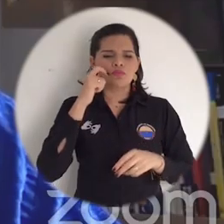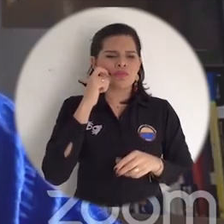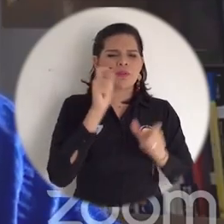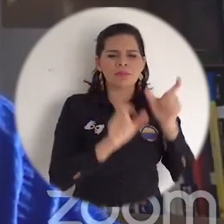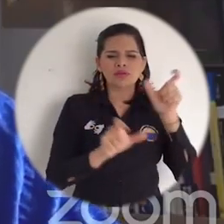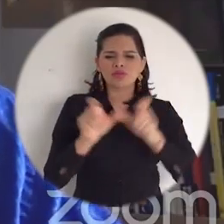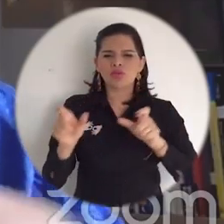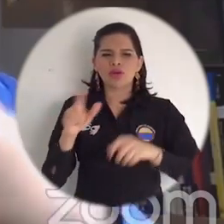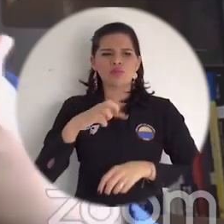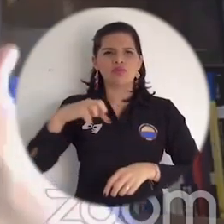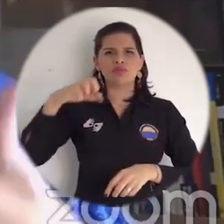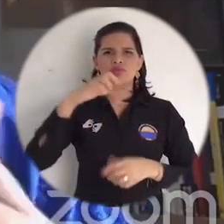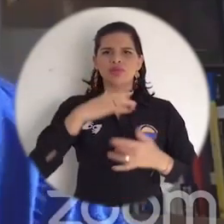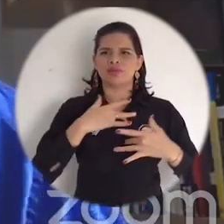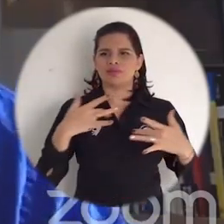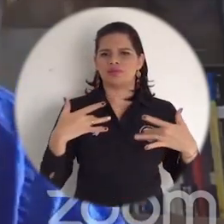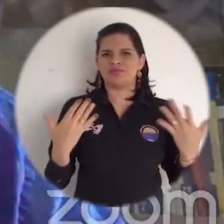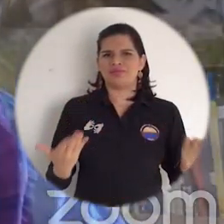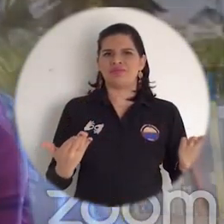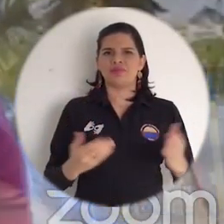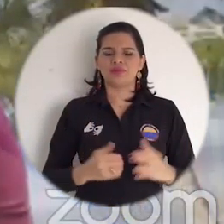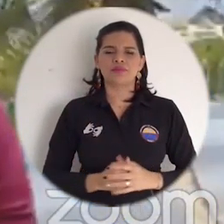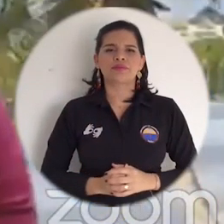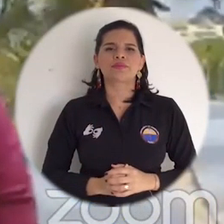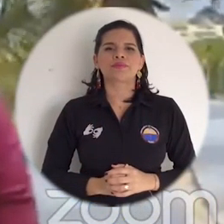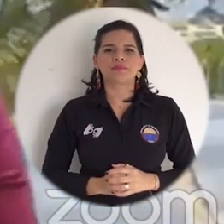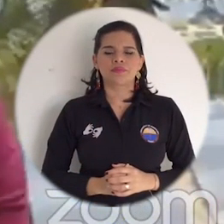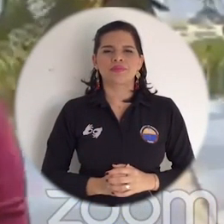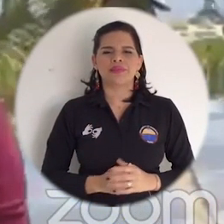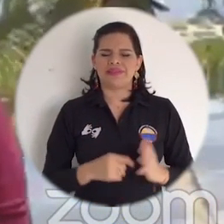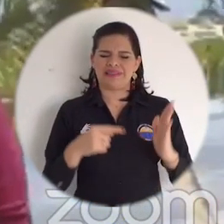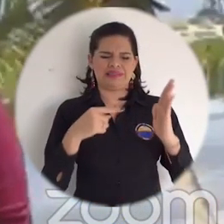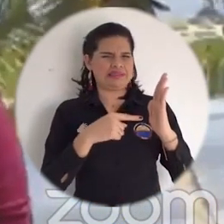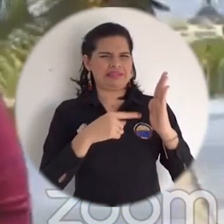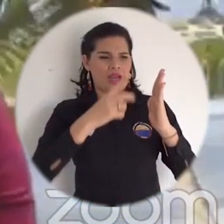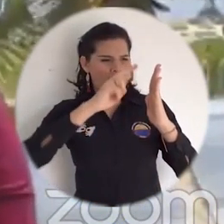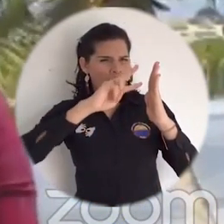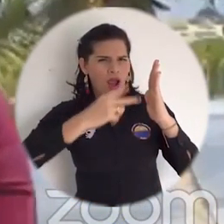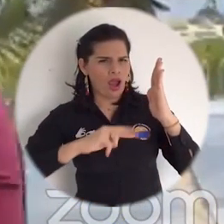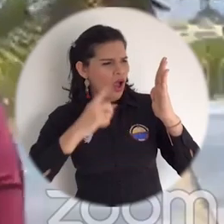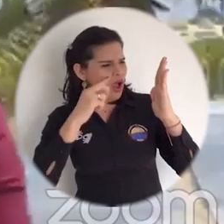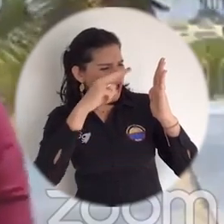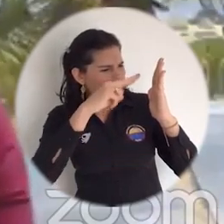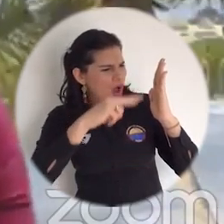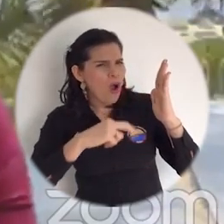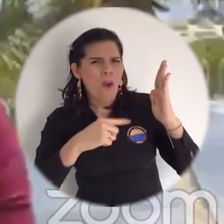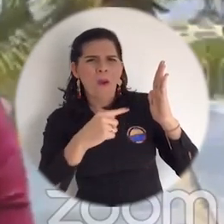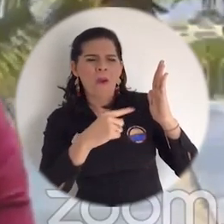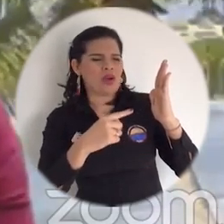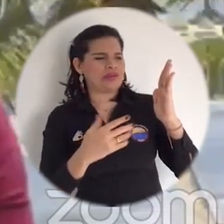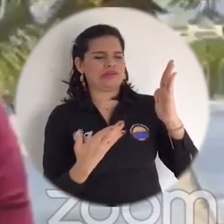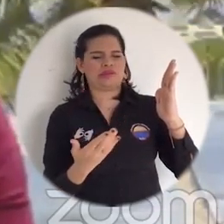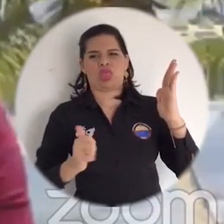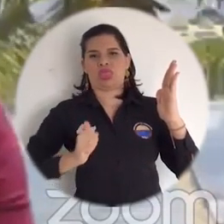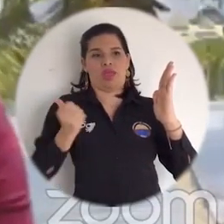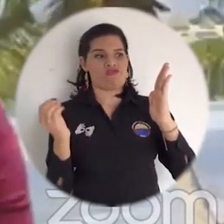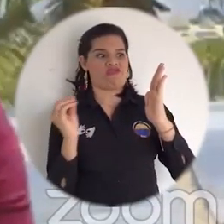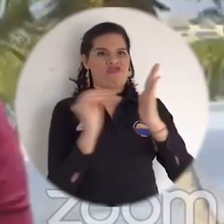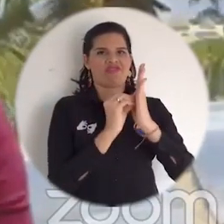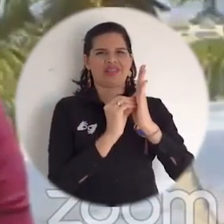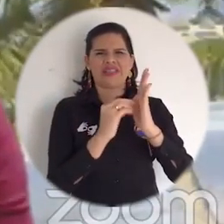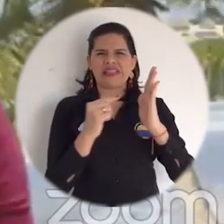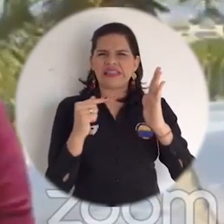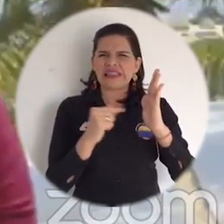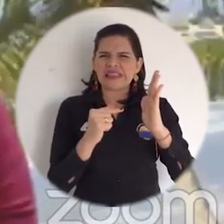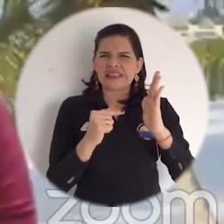sino de los profesionales de la salud. Es que detrás hay intereses, de ahí se ven reflejados. La cosa de meter